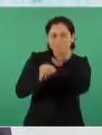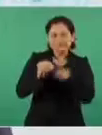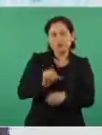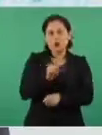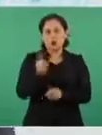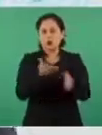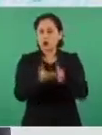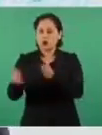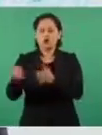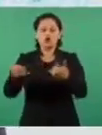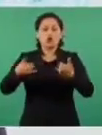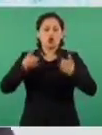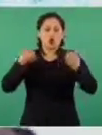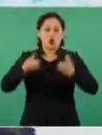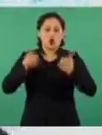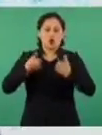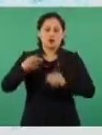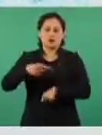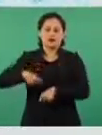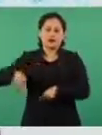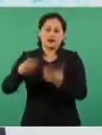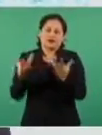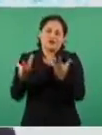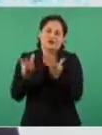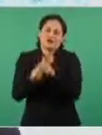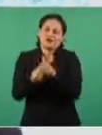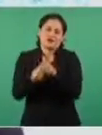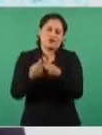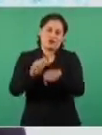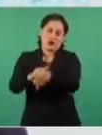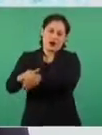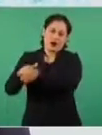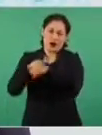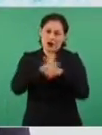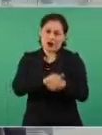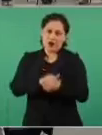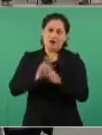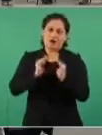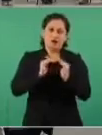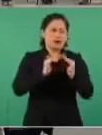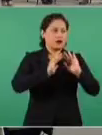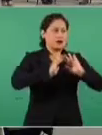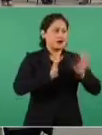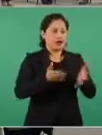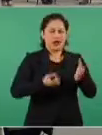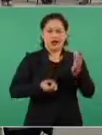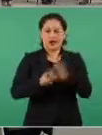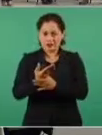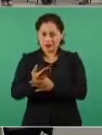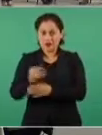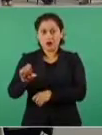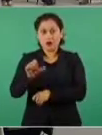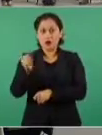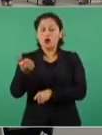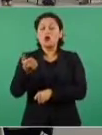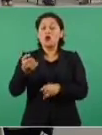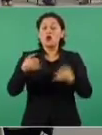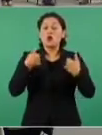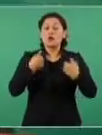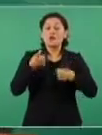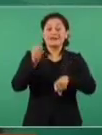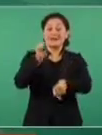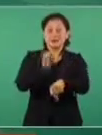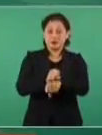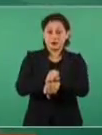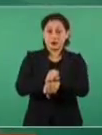amigos es el primer lugar, igual que salir de casa. A los niños de secundaria, dejar de usar la